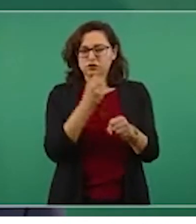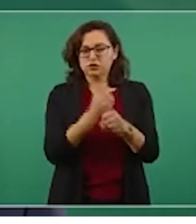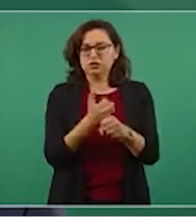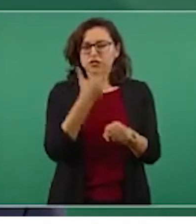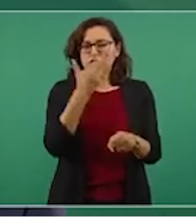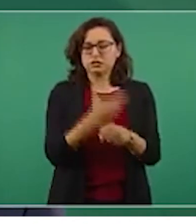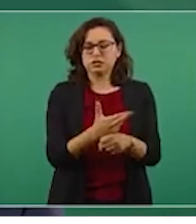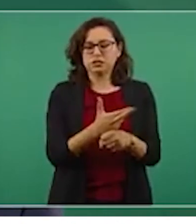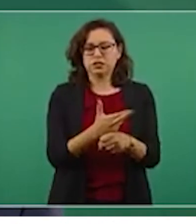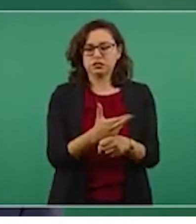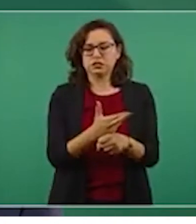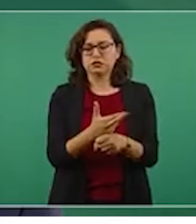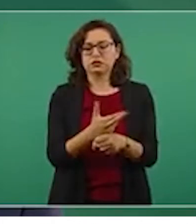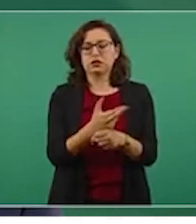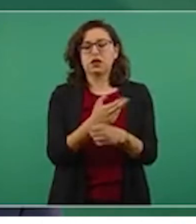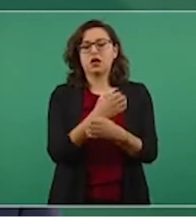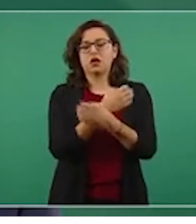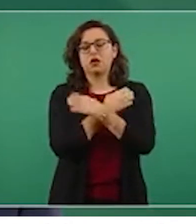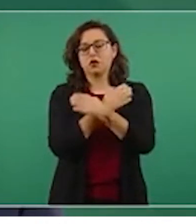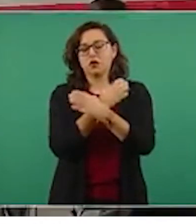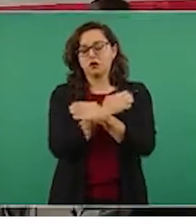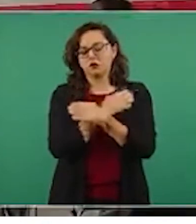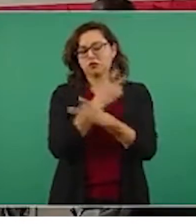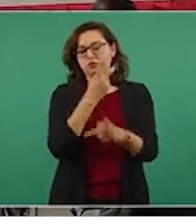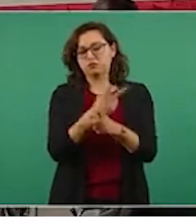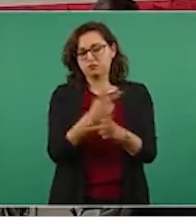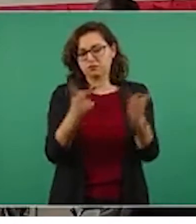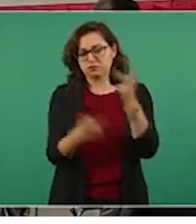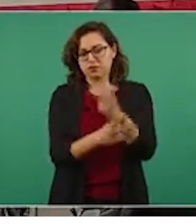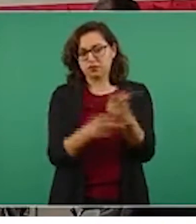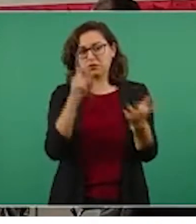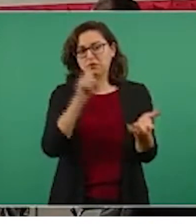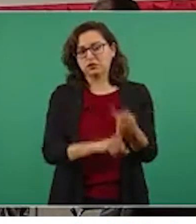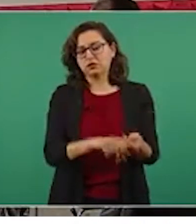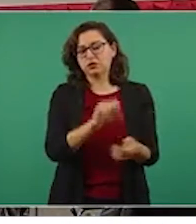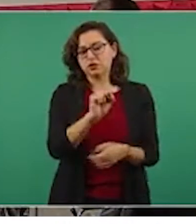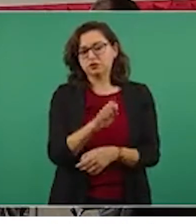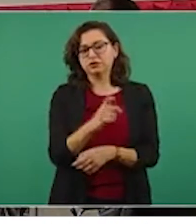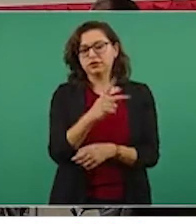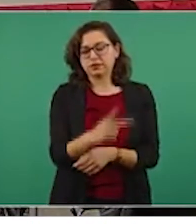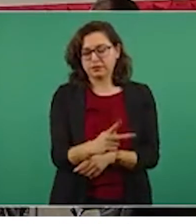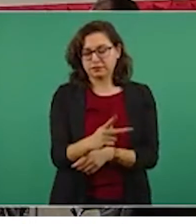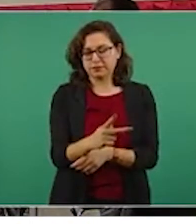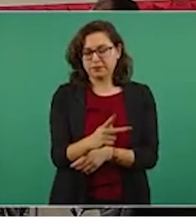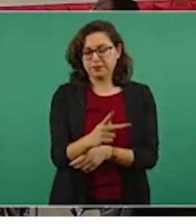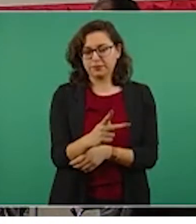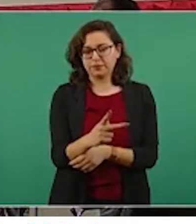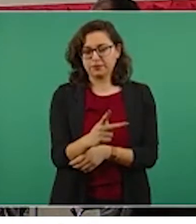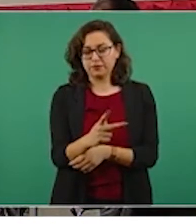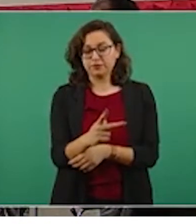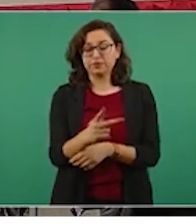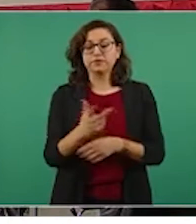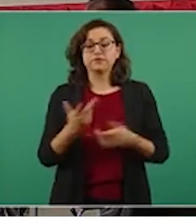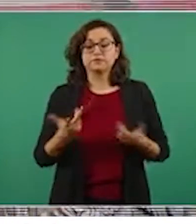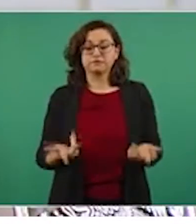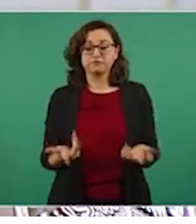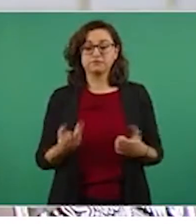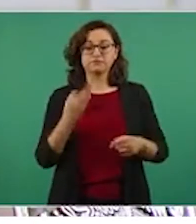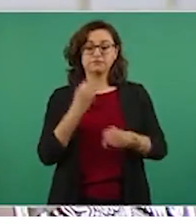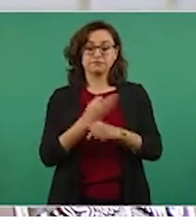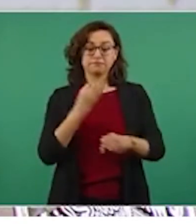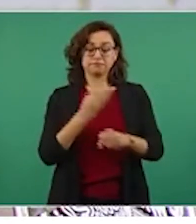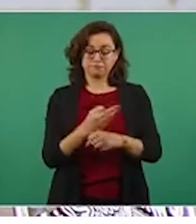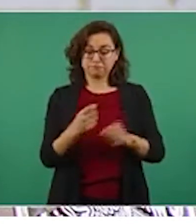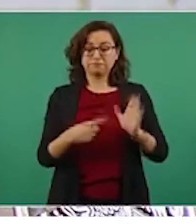de Educación Media y Superior de la propia Secretaría de Educación Pública y esta oferta académica